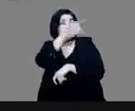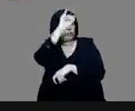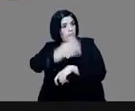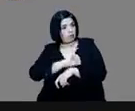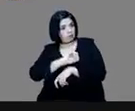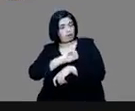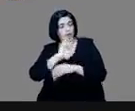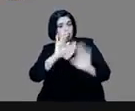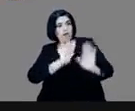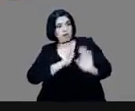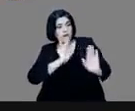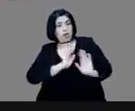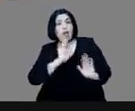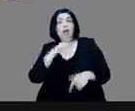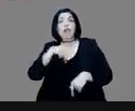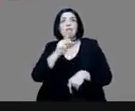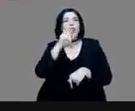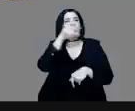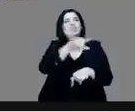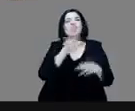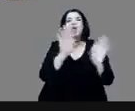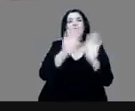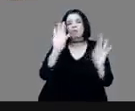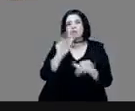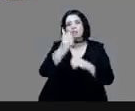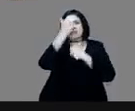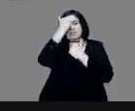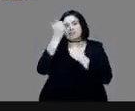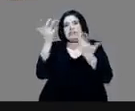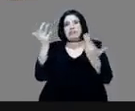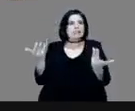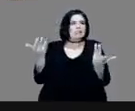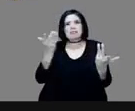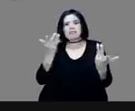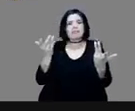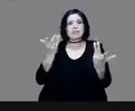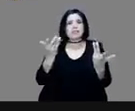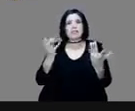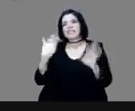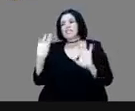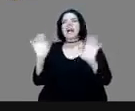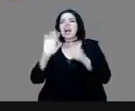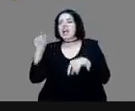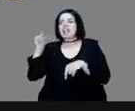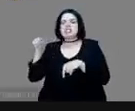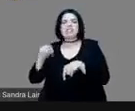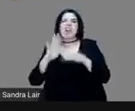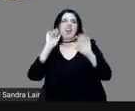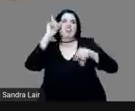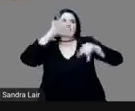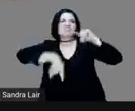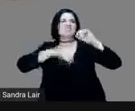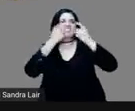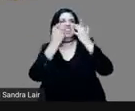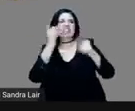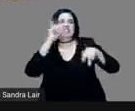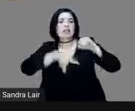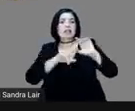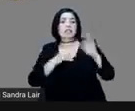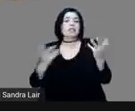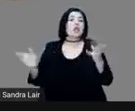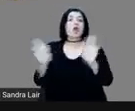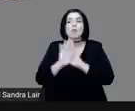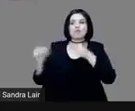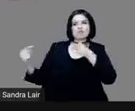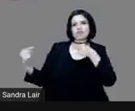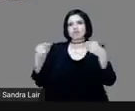¿verdad? Pero llega un momento en que se arrepiente y, entonces, quiere quitarle ya el mando, como gobernador quiere quitarle el mando a